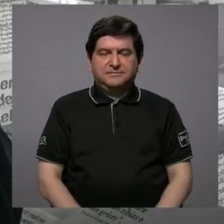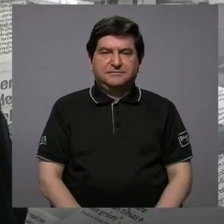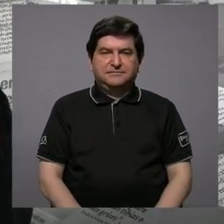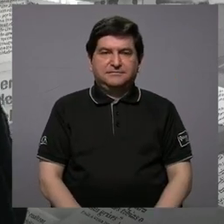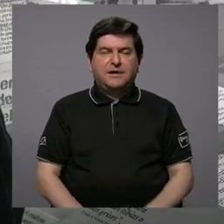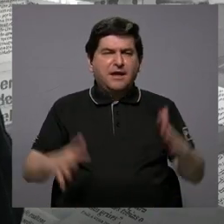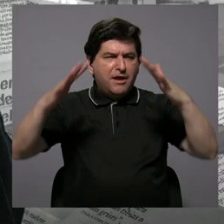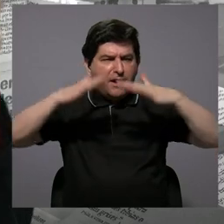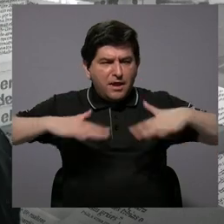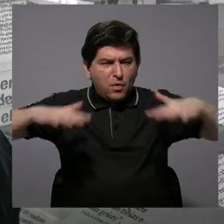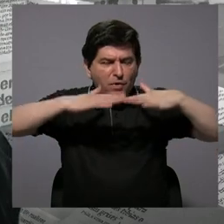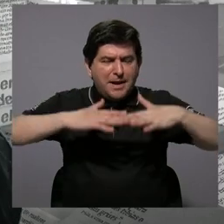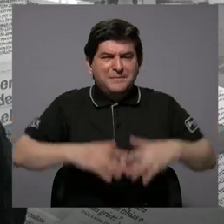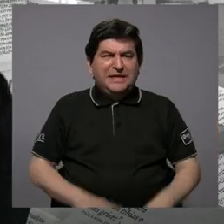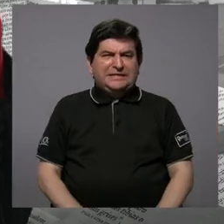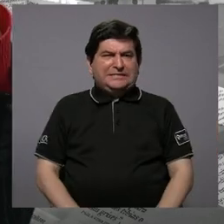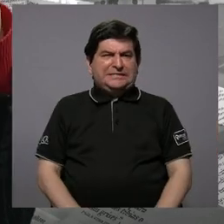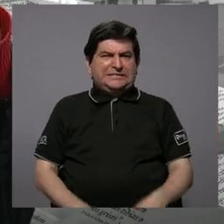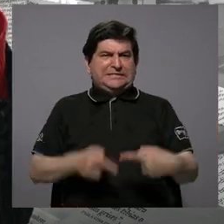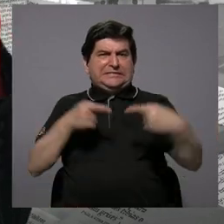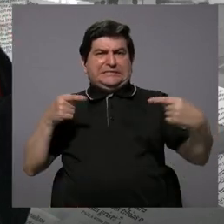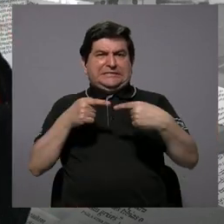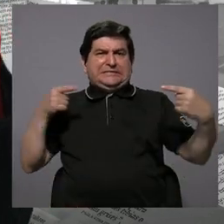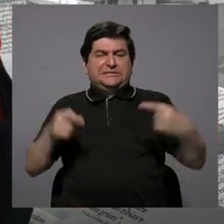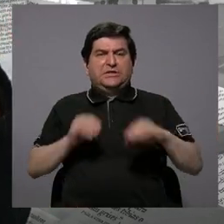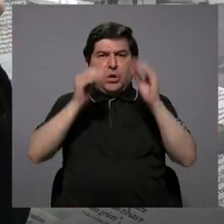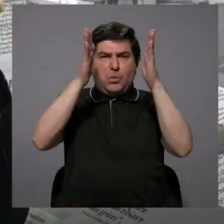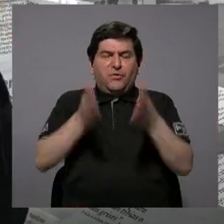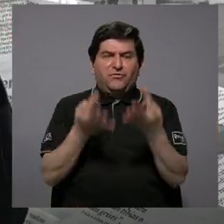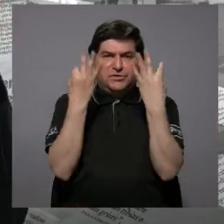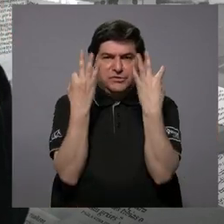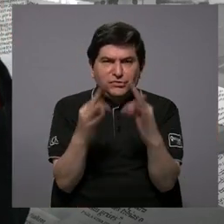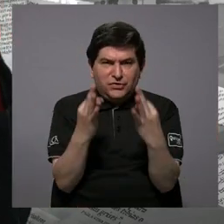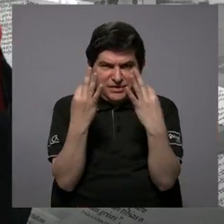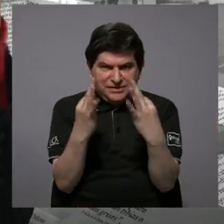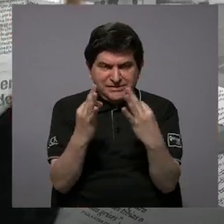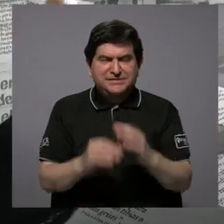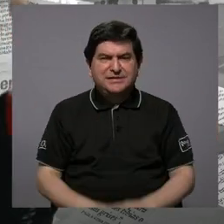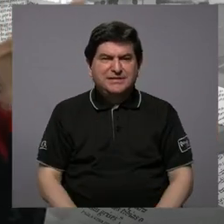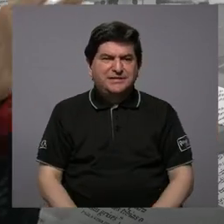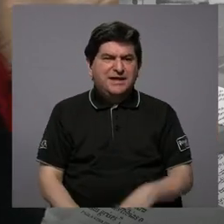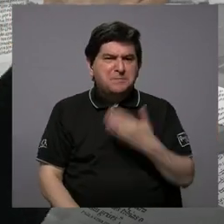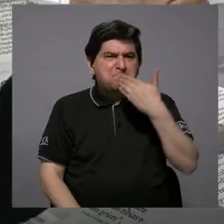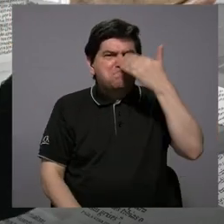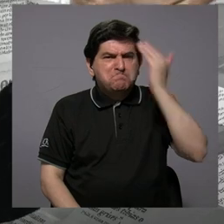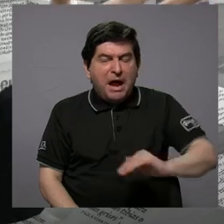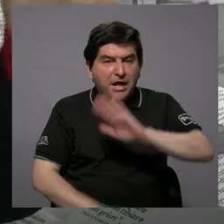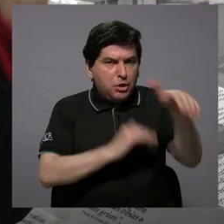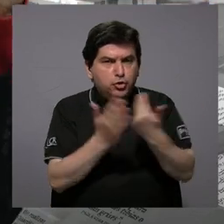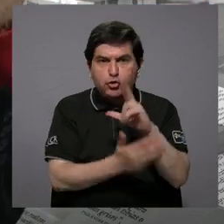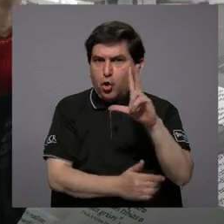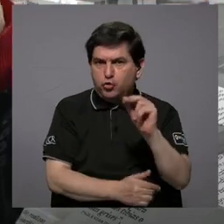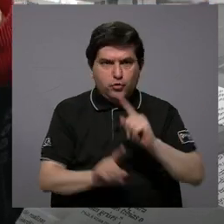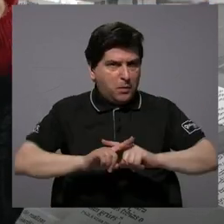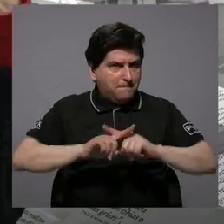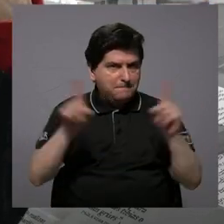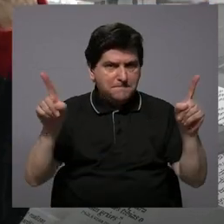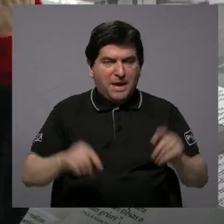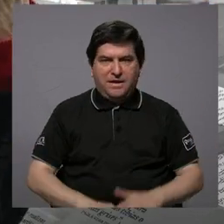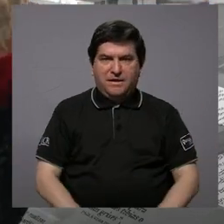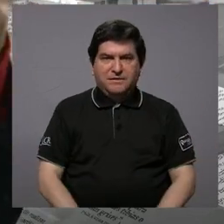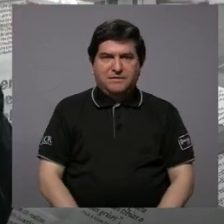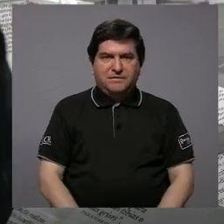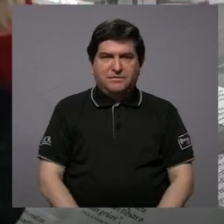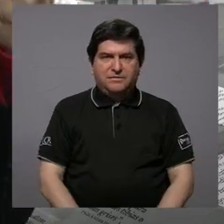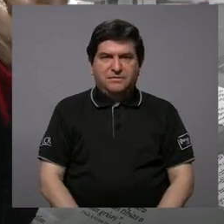un ambiente hostil, los profesores los trataban mal, no digo todos, pero los